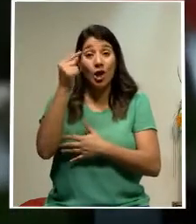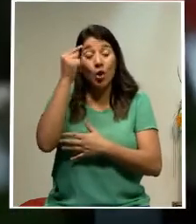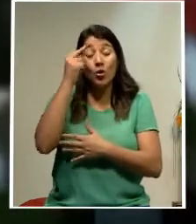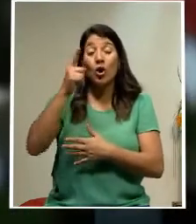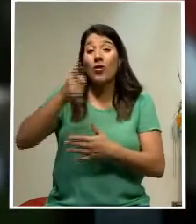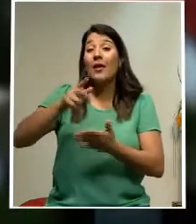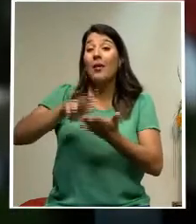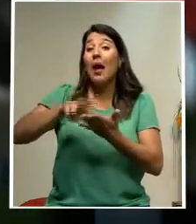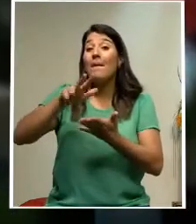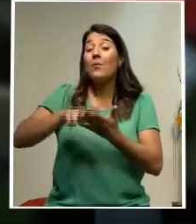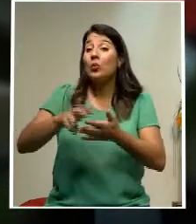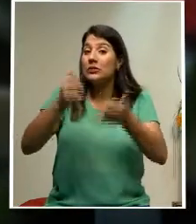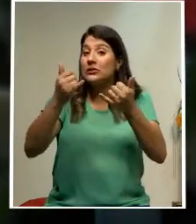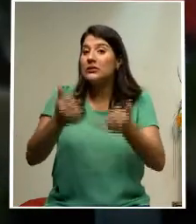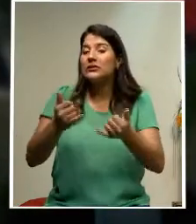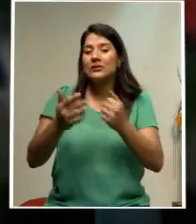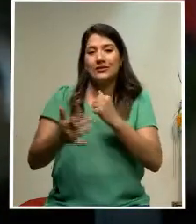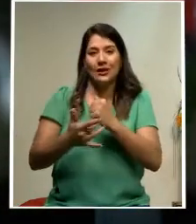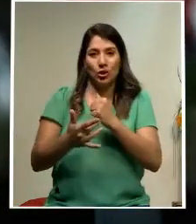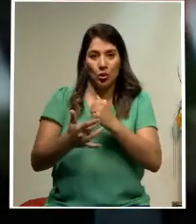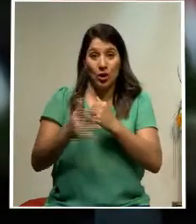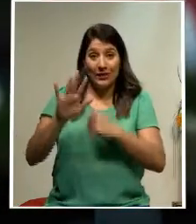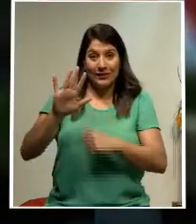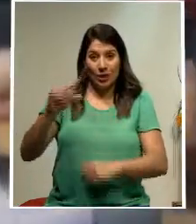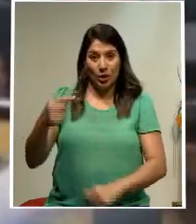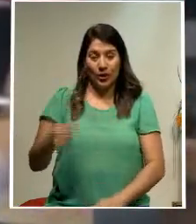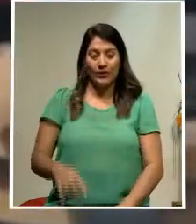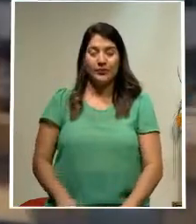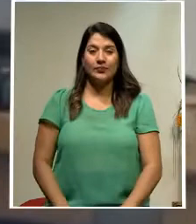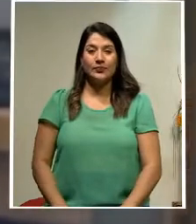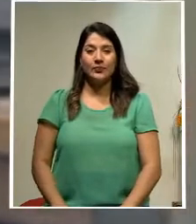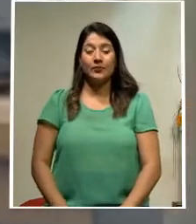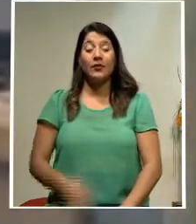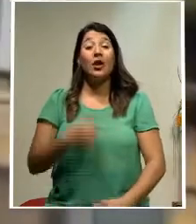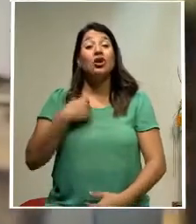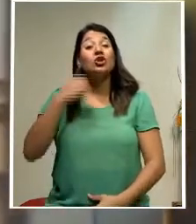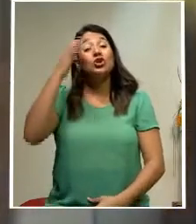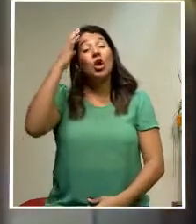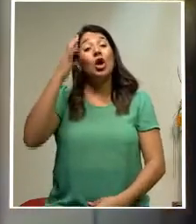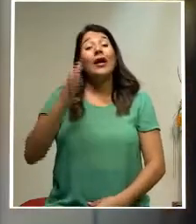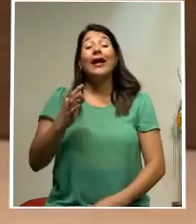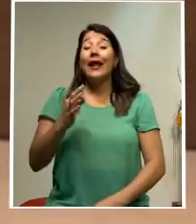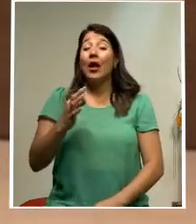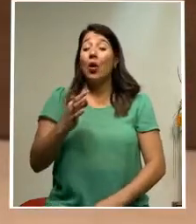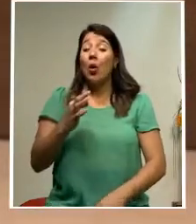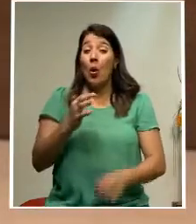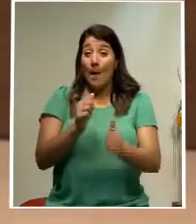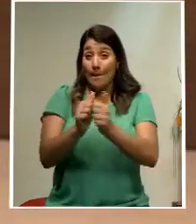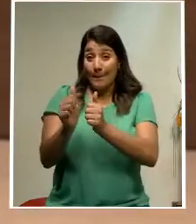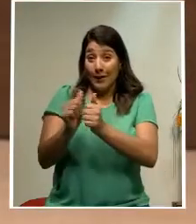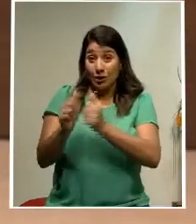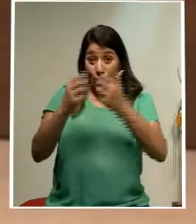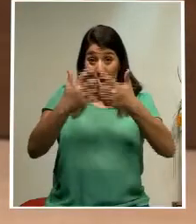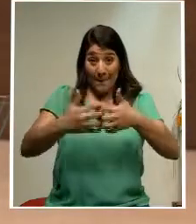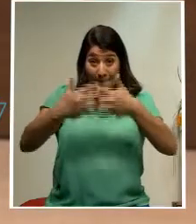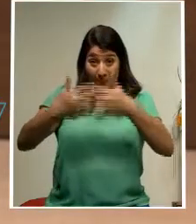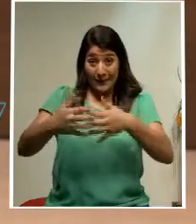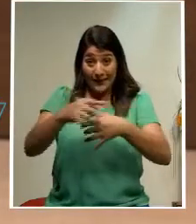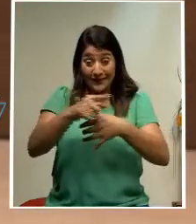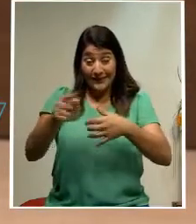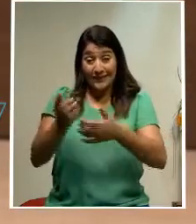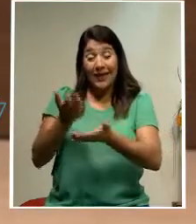aprobar rápidamente la tecnología del 5G. Creo que las empresas, en su mayoría, las que brindan servicios